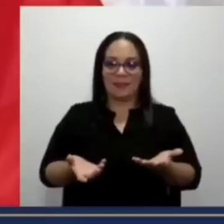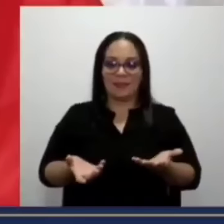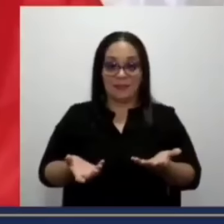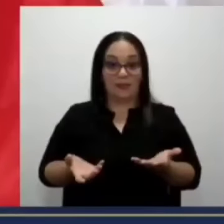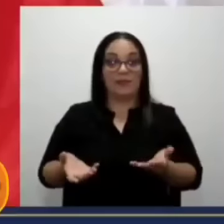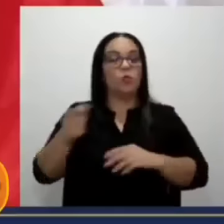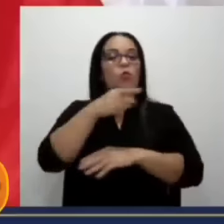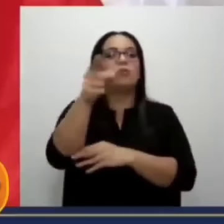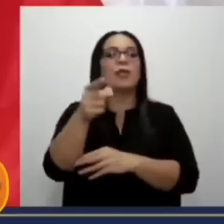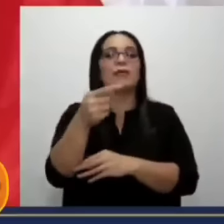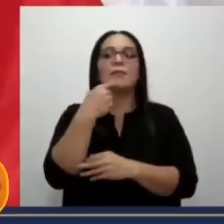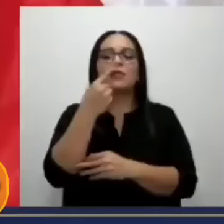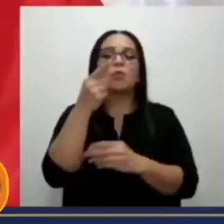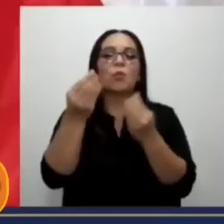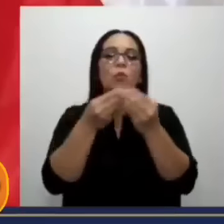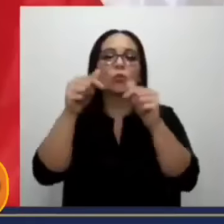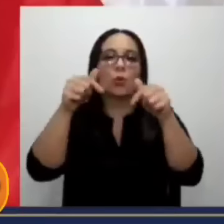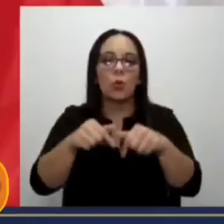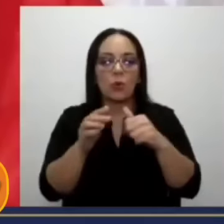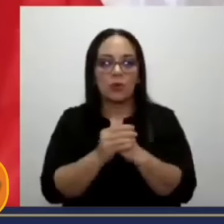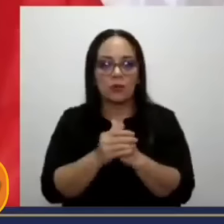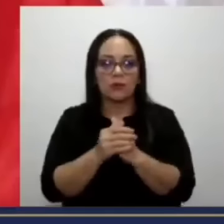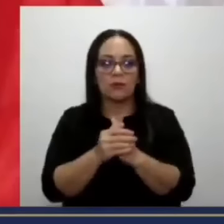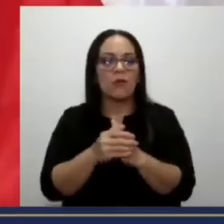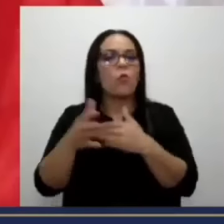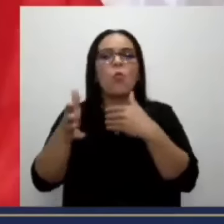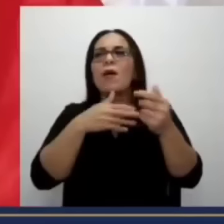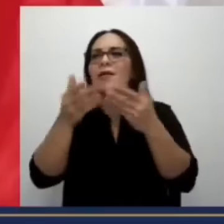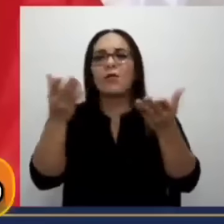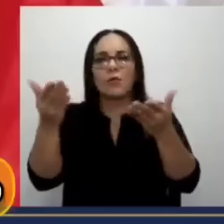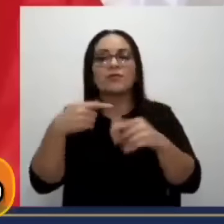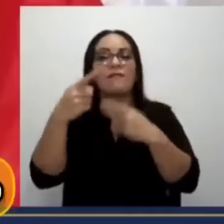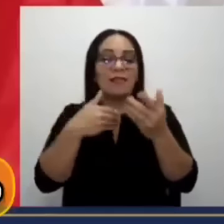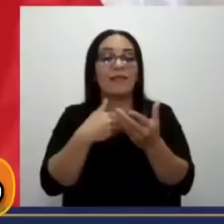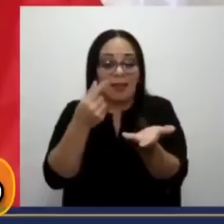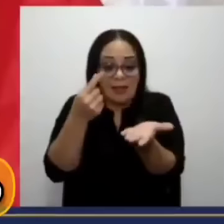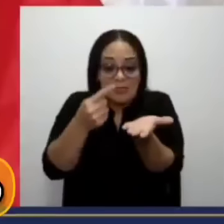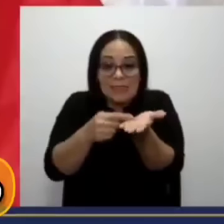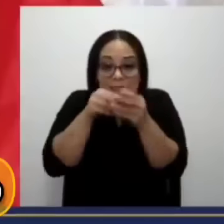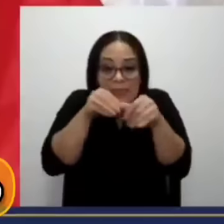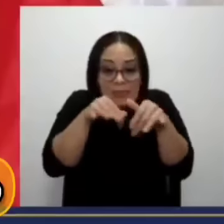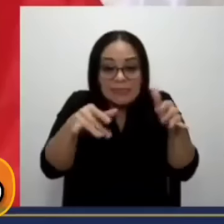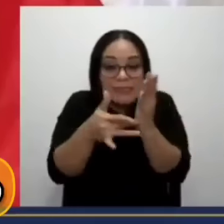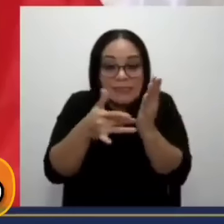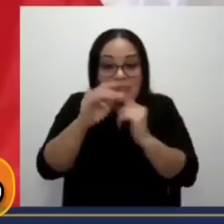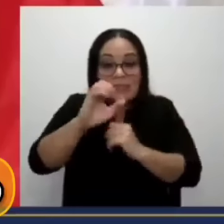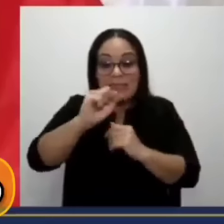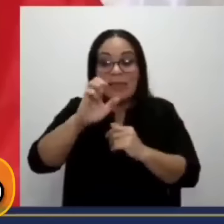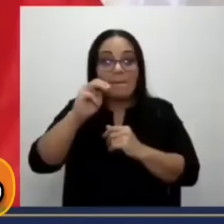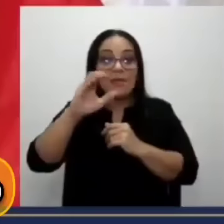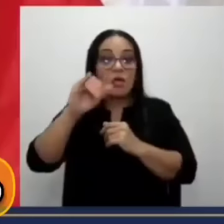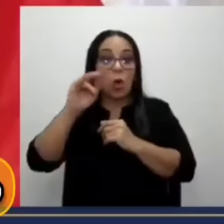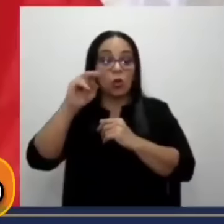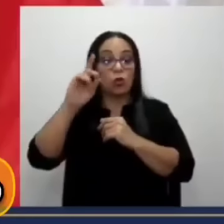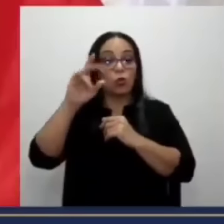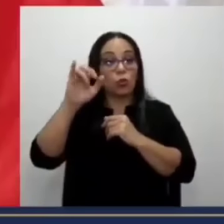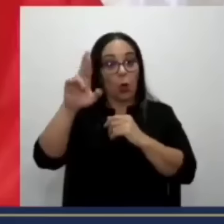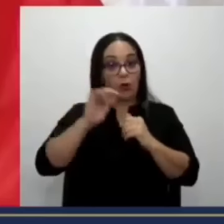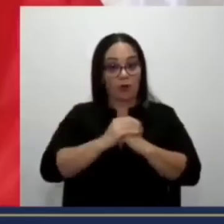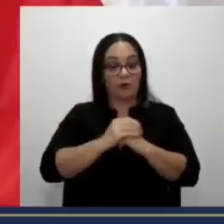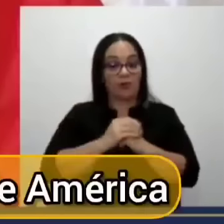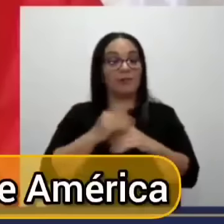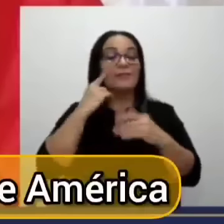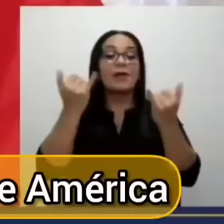probabilidad es que va a tener un semiconductor y ahora Costa Rica fue seleccionado